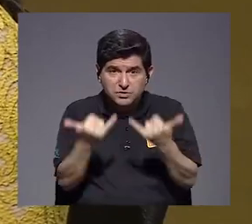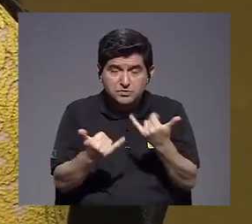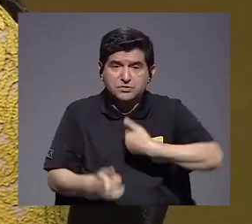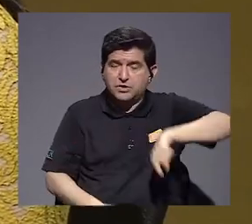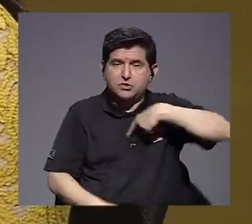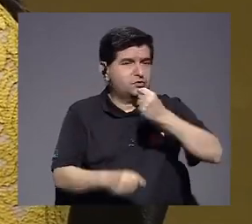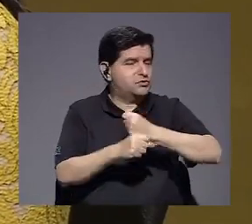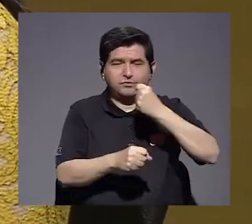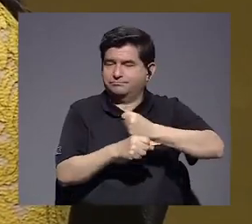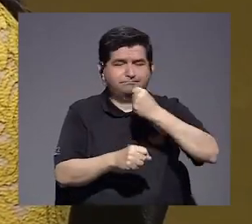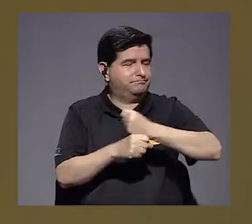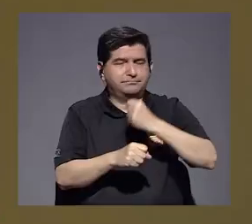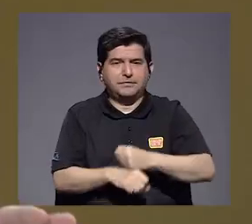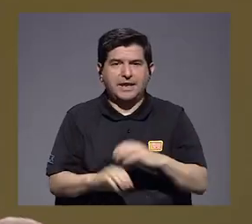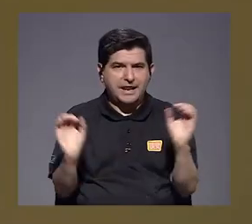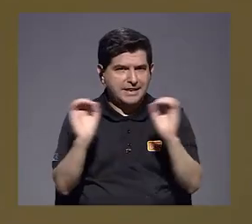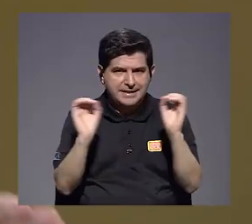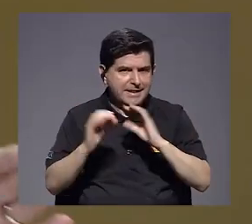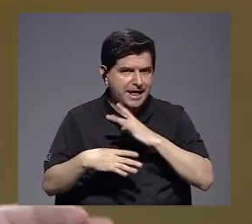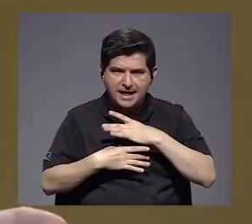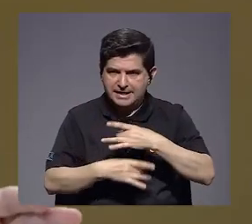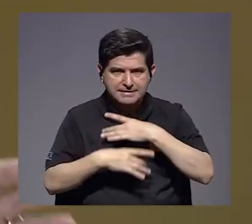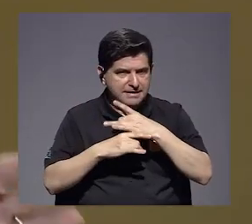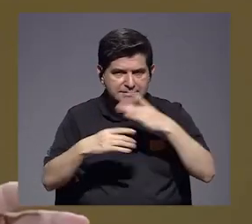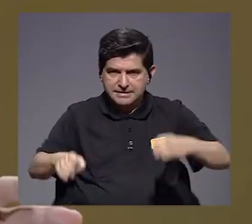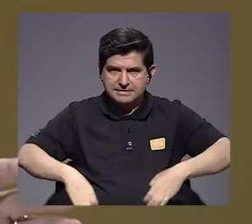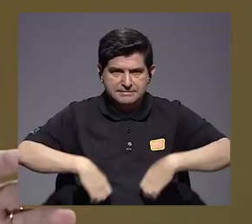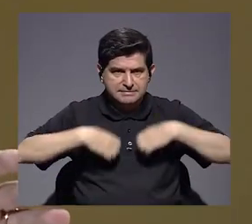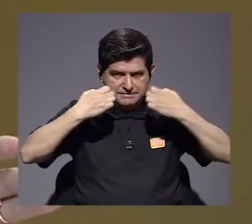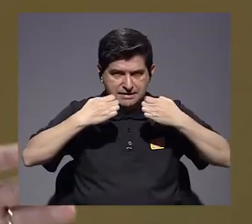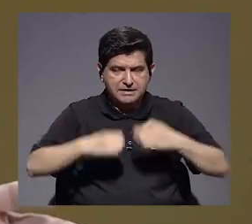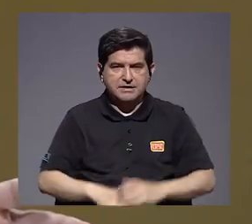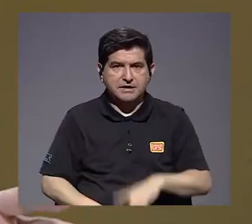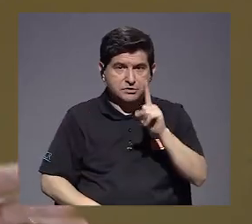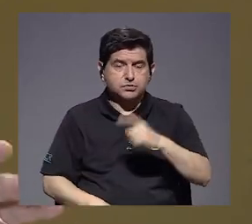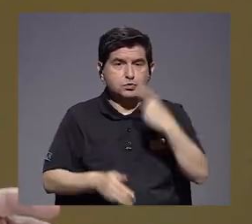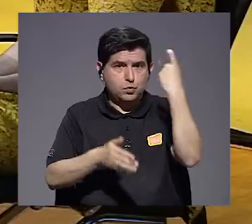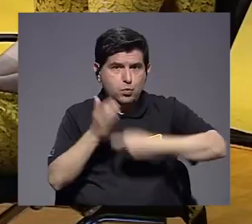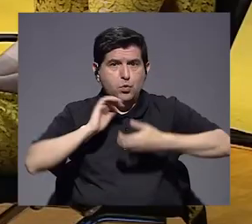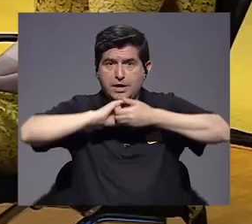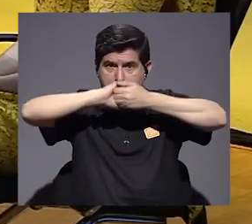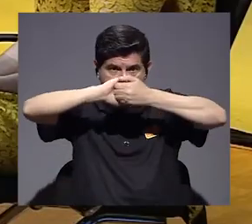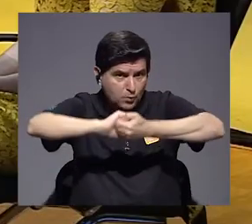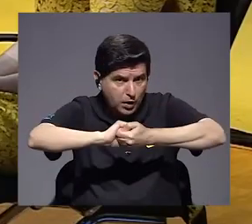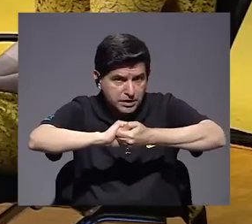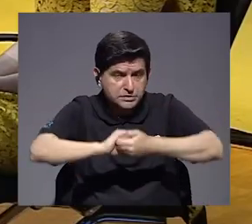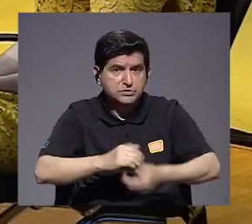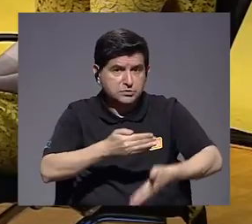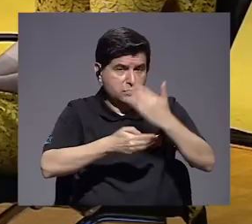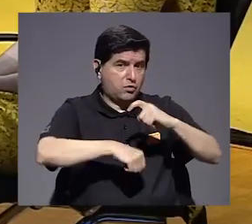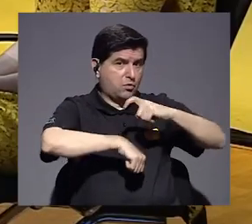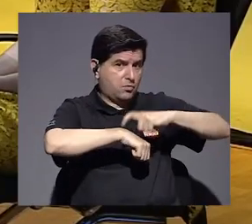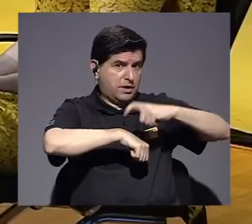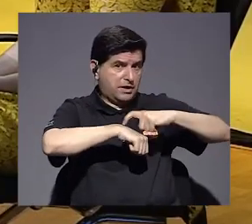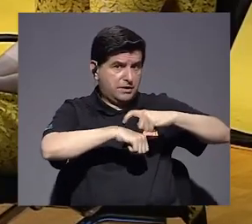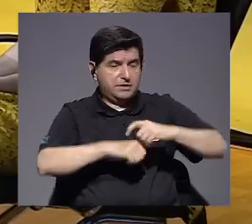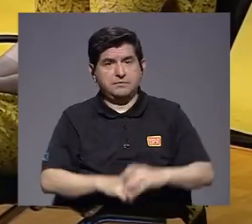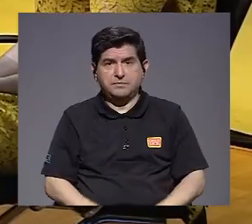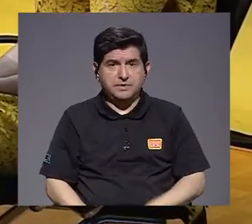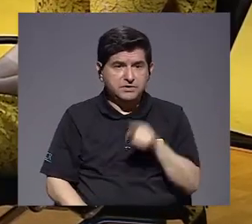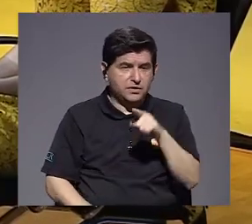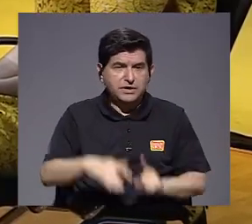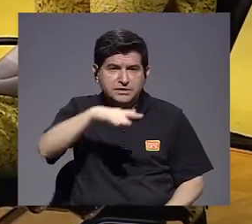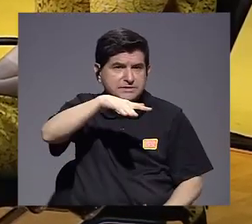estamos trabajando en ello. No hay ningún interés de que exista un impuesto solidario como en aquel momento. Esa